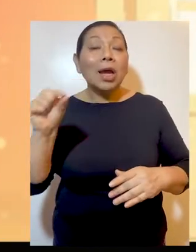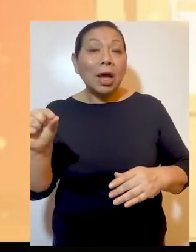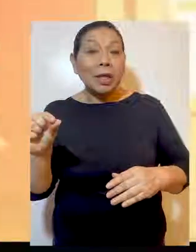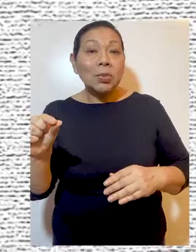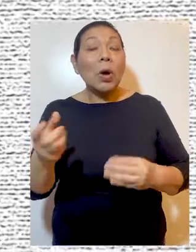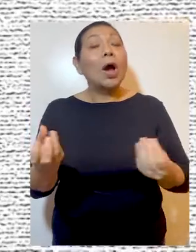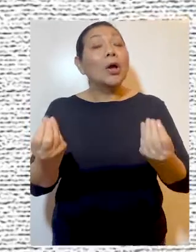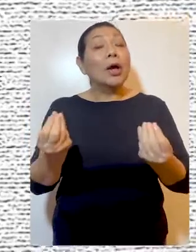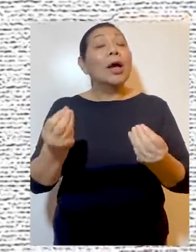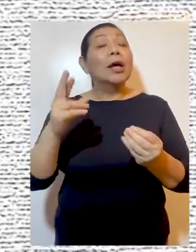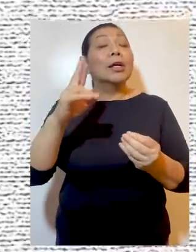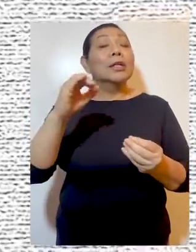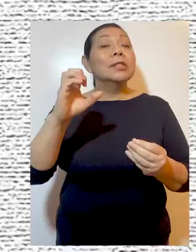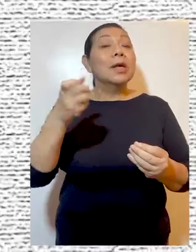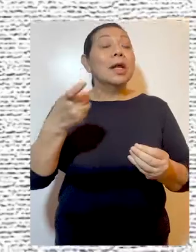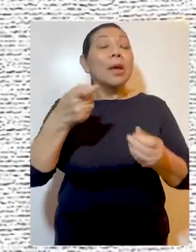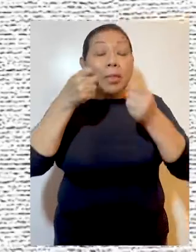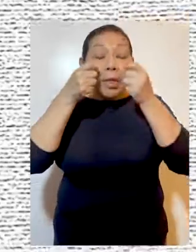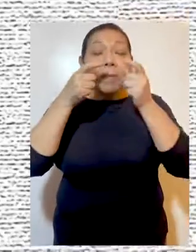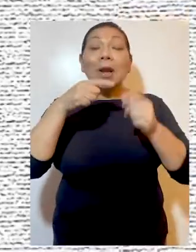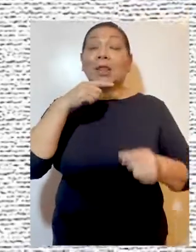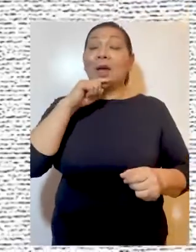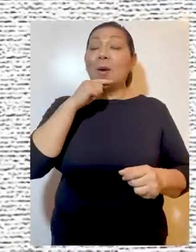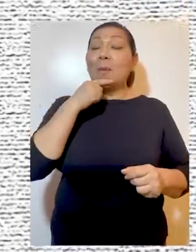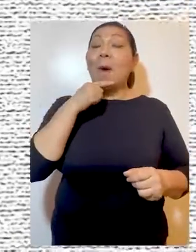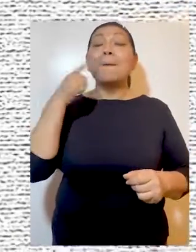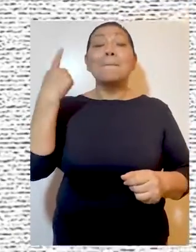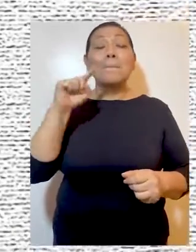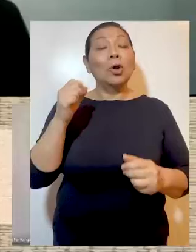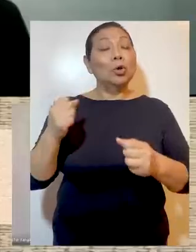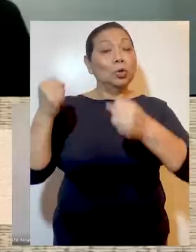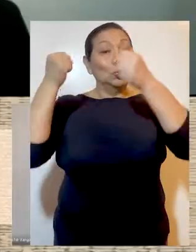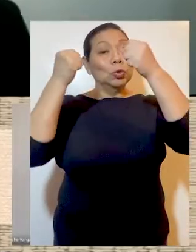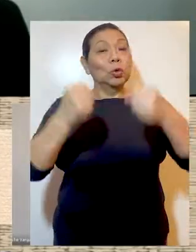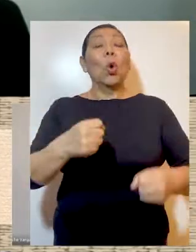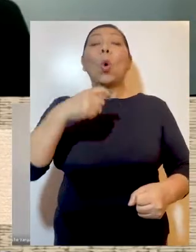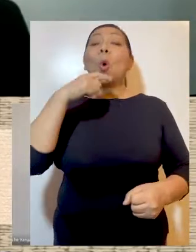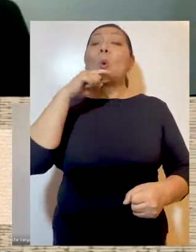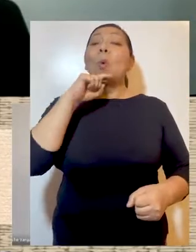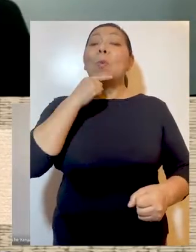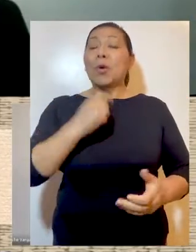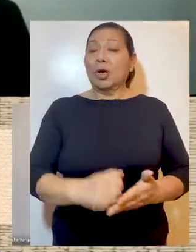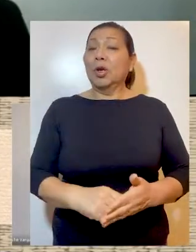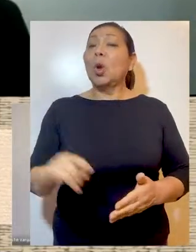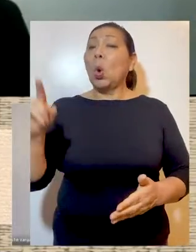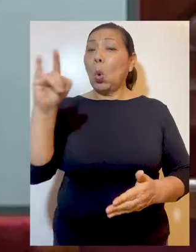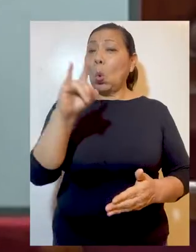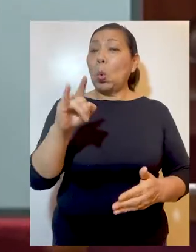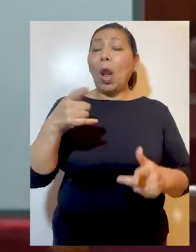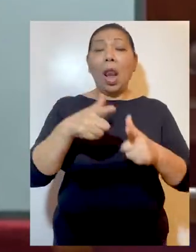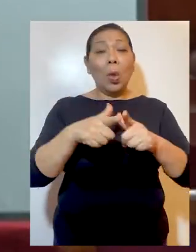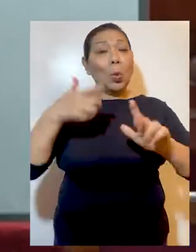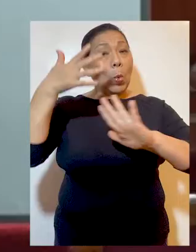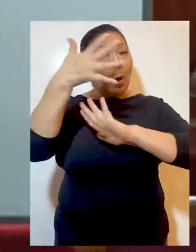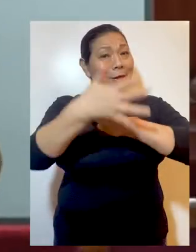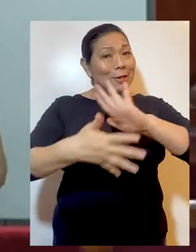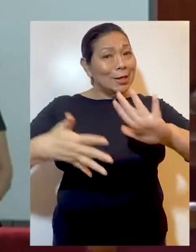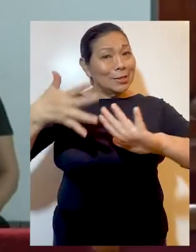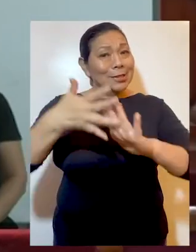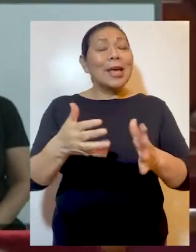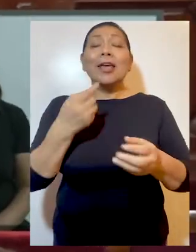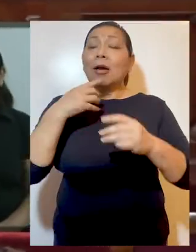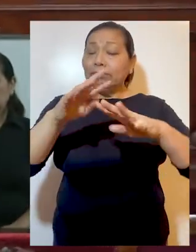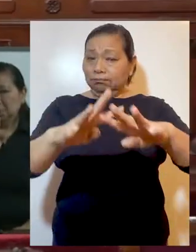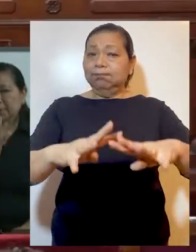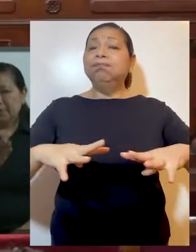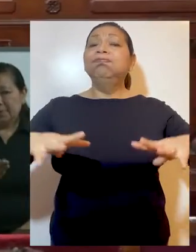idioma quechua, así como el programa Richari Warmi, Despierta Mujer, para empoderar a las mujeres. Utilizó la lengua de